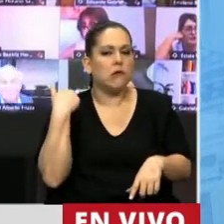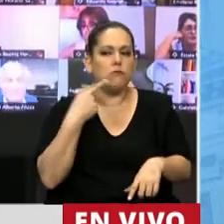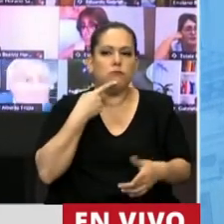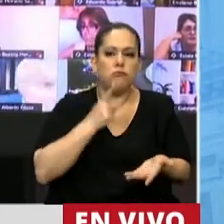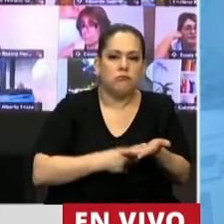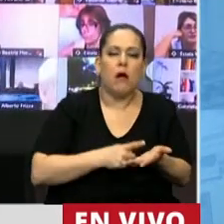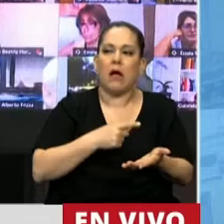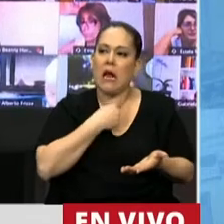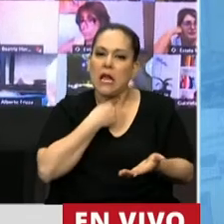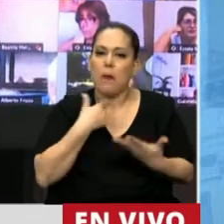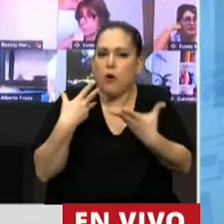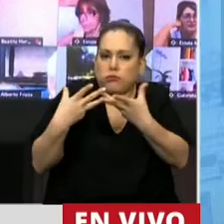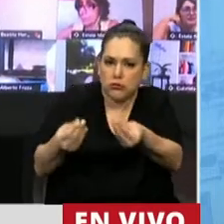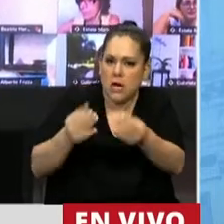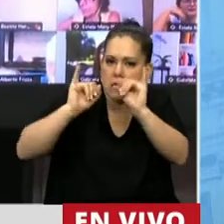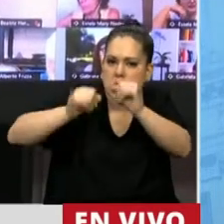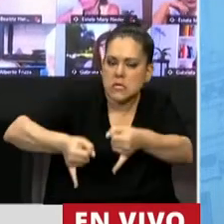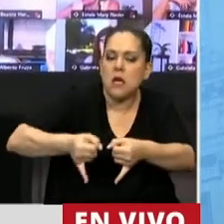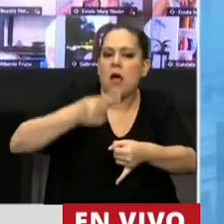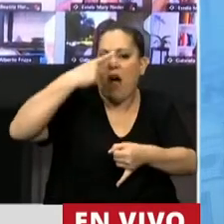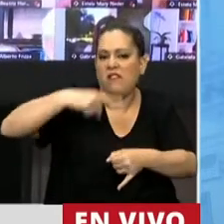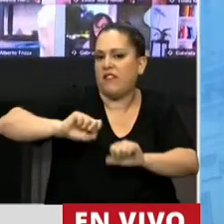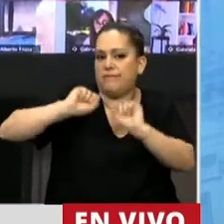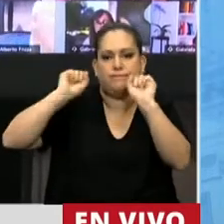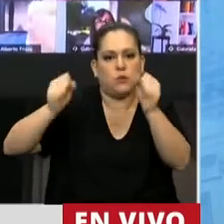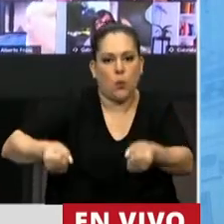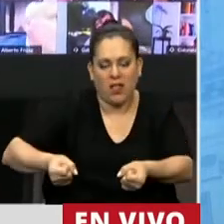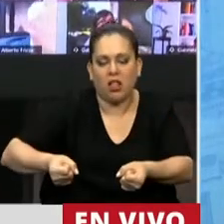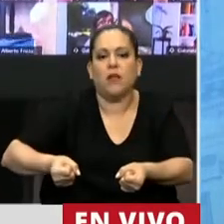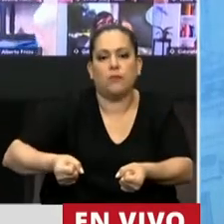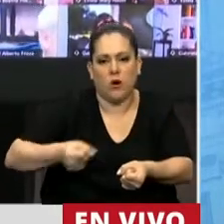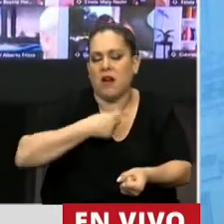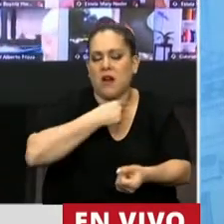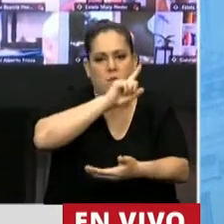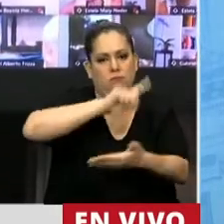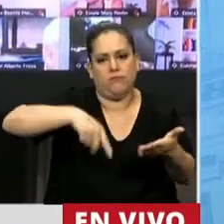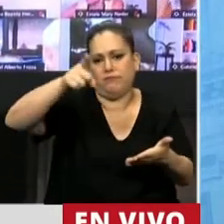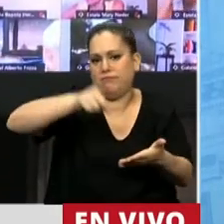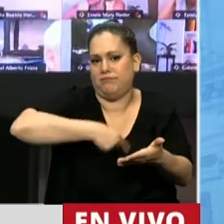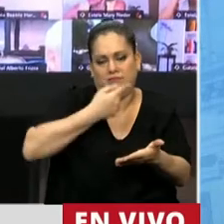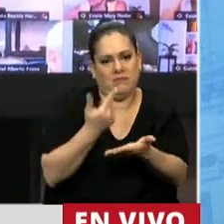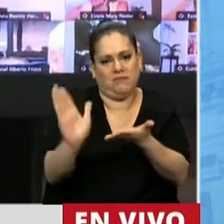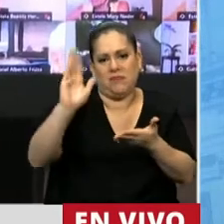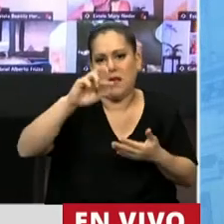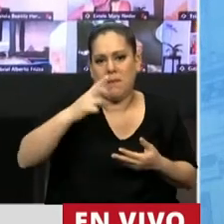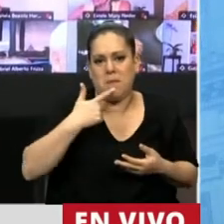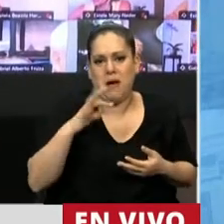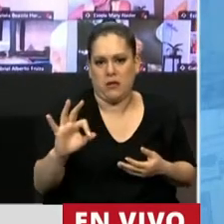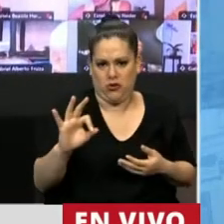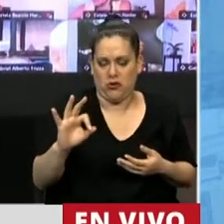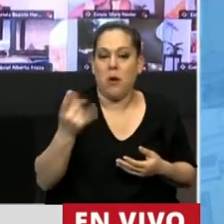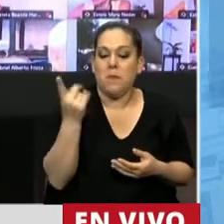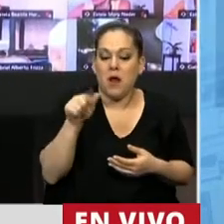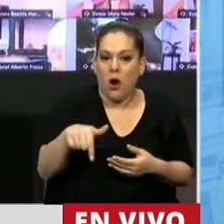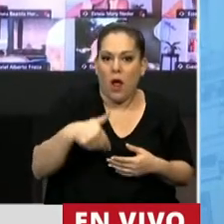a la adhesión, luego procedimos a suspenderlas y finalmente a derogar las PASO que en este momento no están presentes. Pero ahora estamos